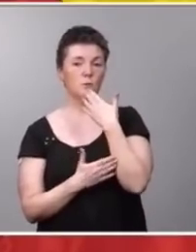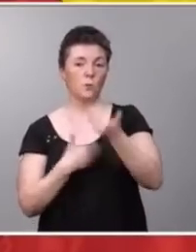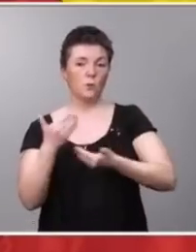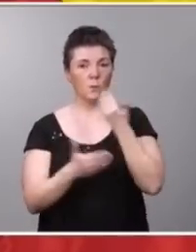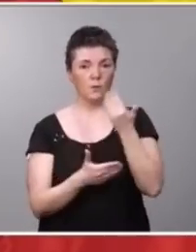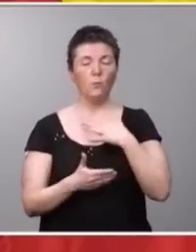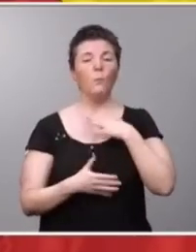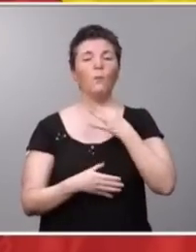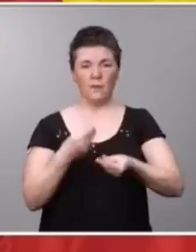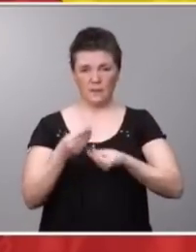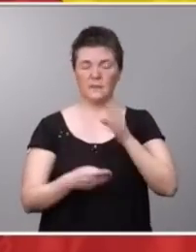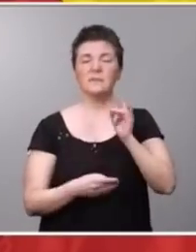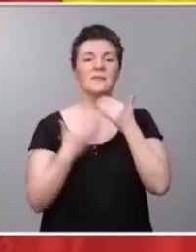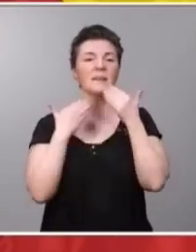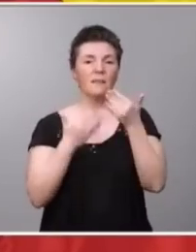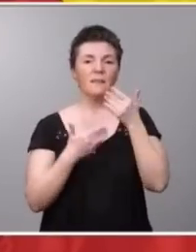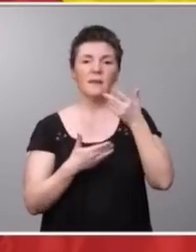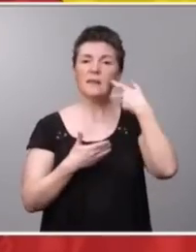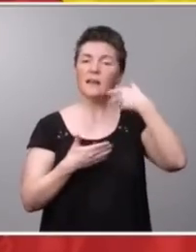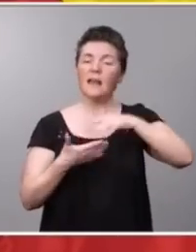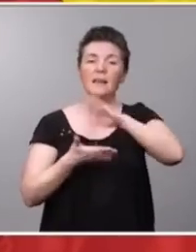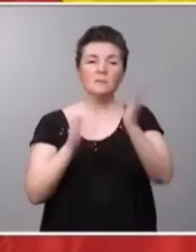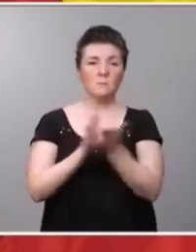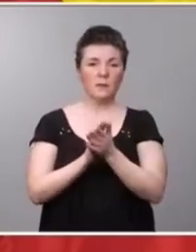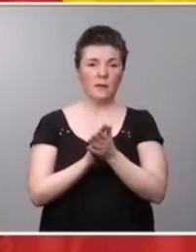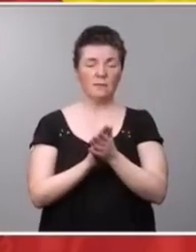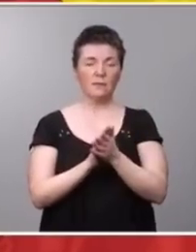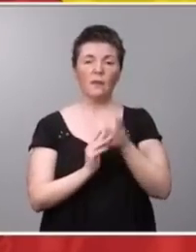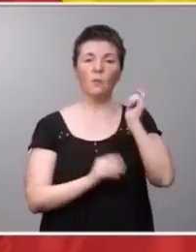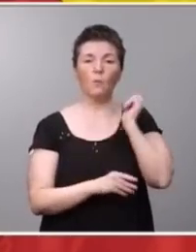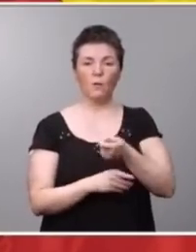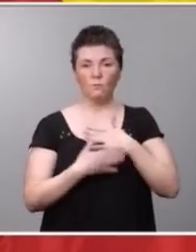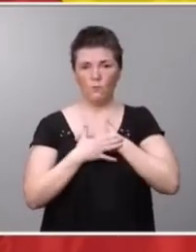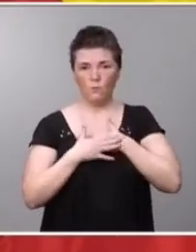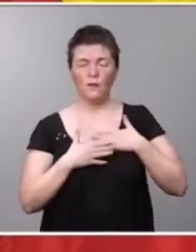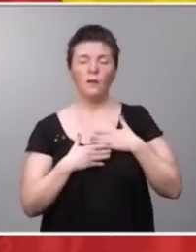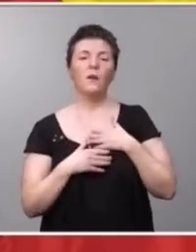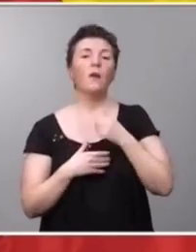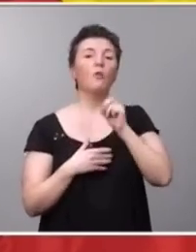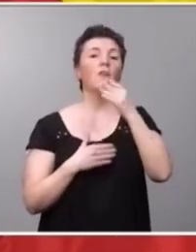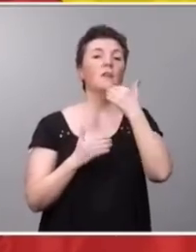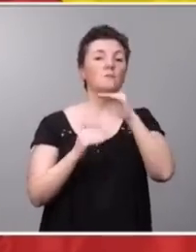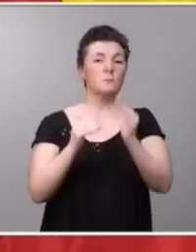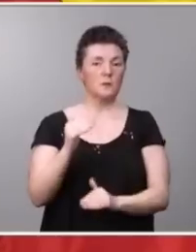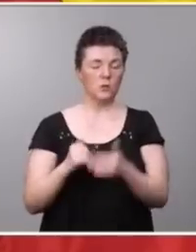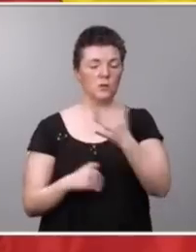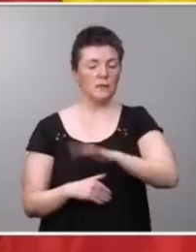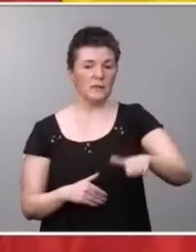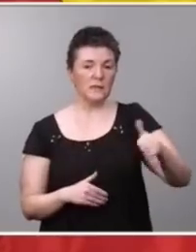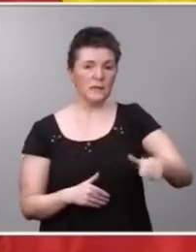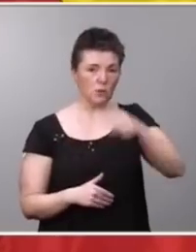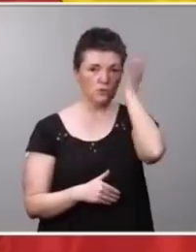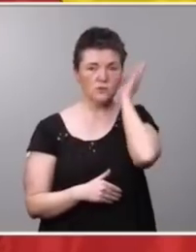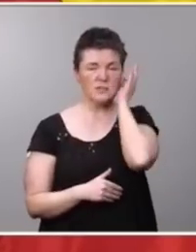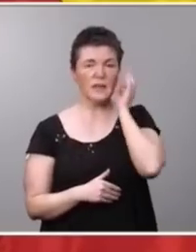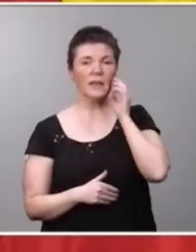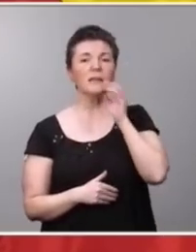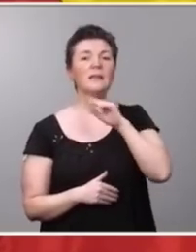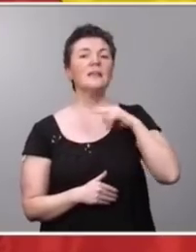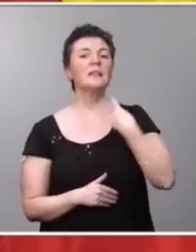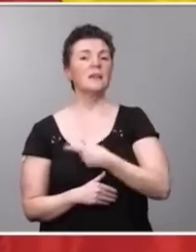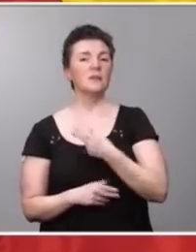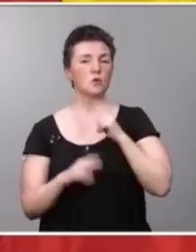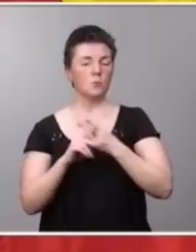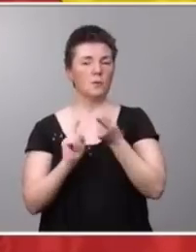realizar a través de expediente de jurisdicción voluntaria y, por debajo de los 12 años, los niños, niñas y niñas trans podrán cambiar su nombre